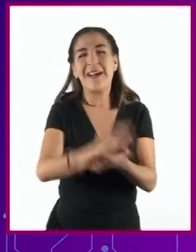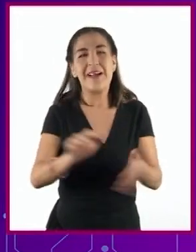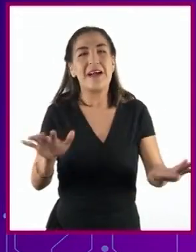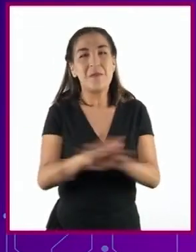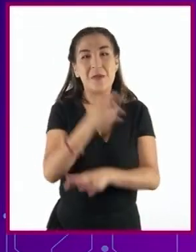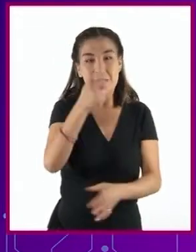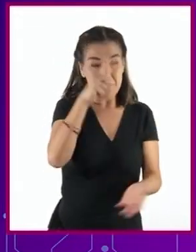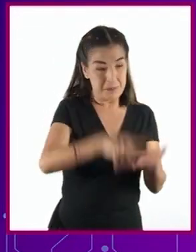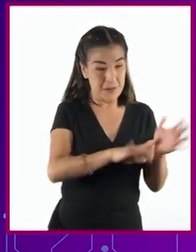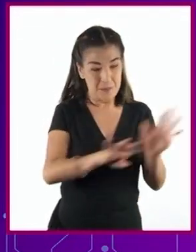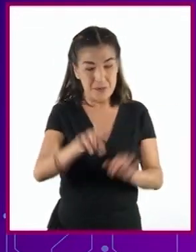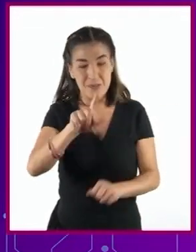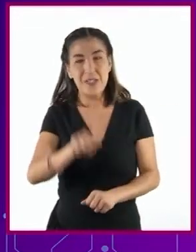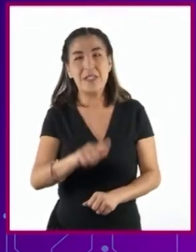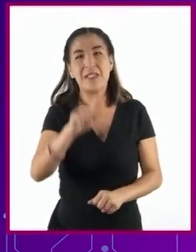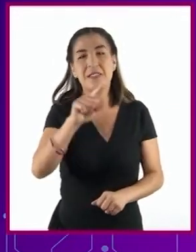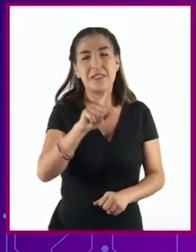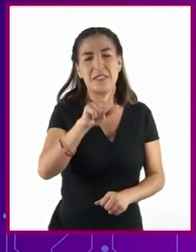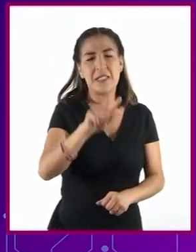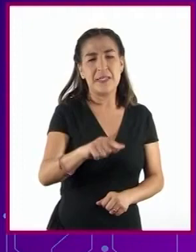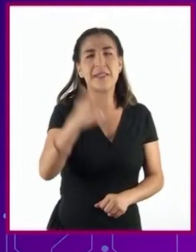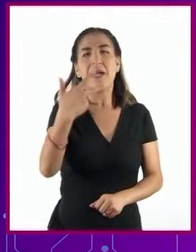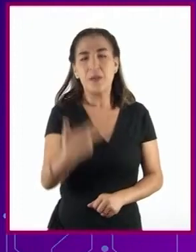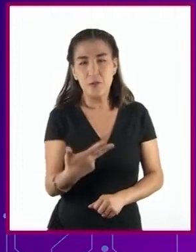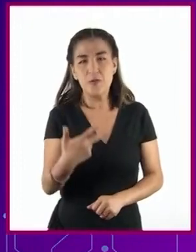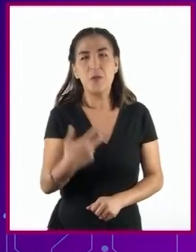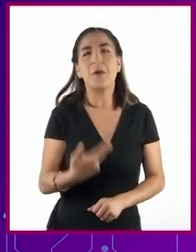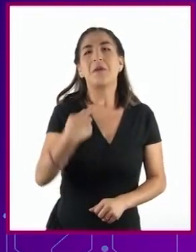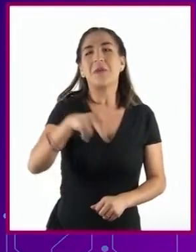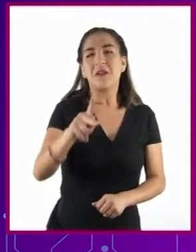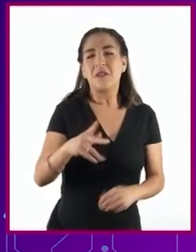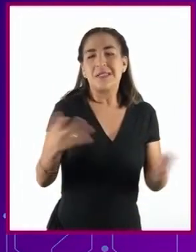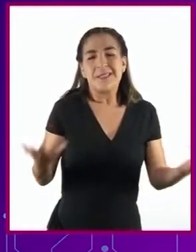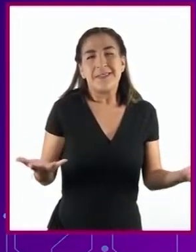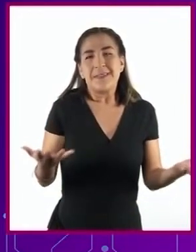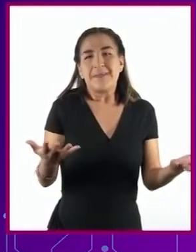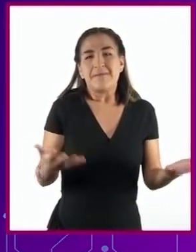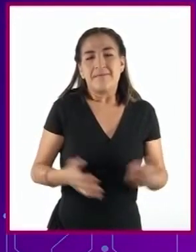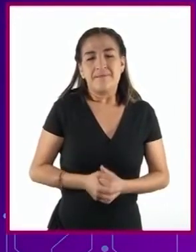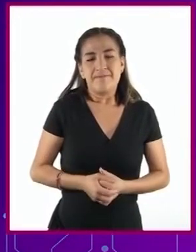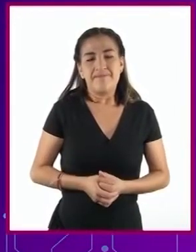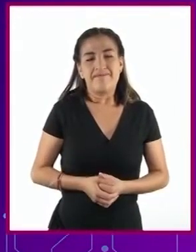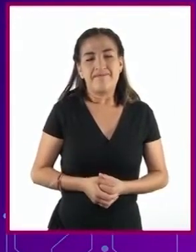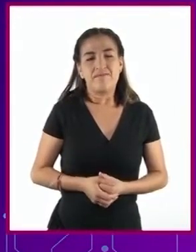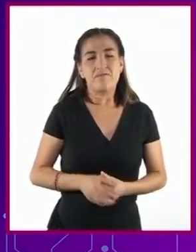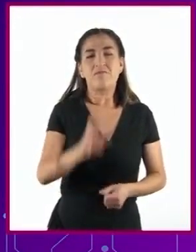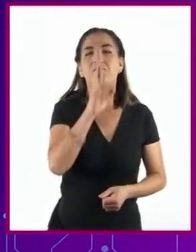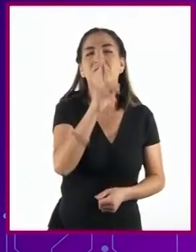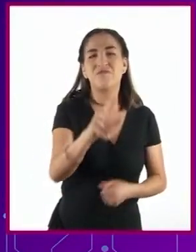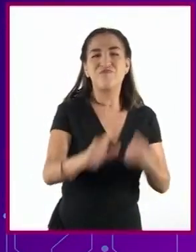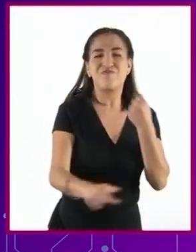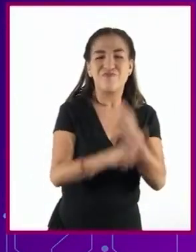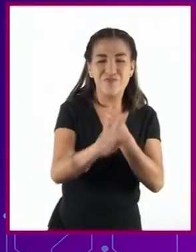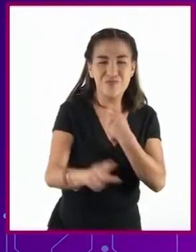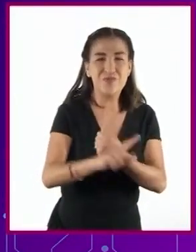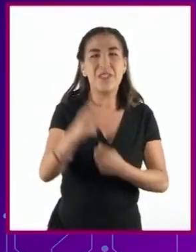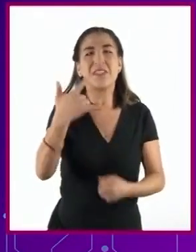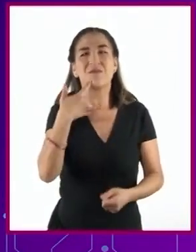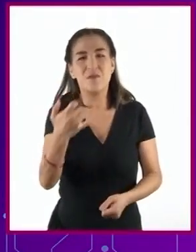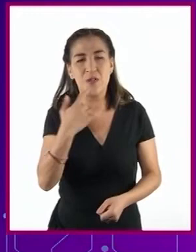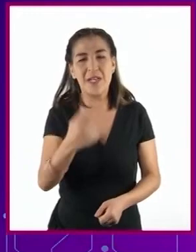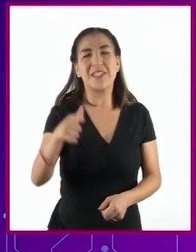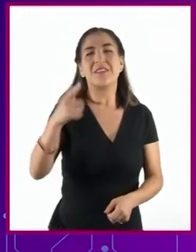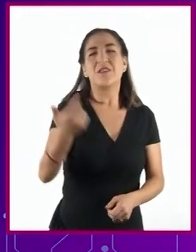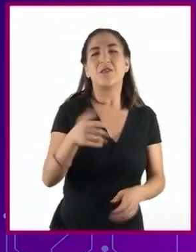1978 pero es resultado ya de los esfuerzos de los luchadores